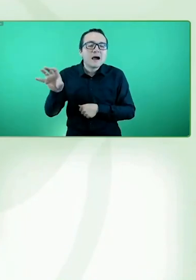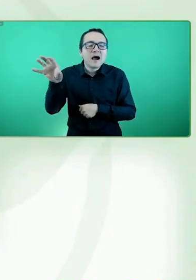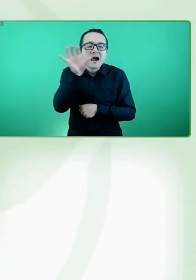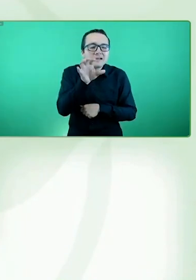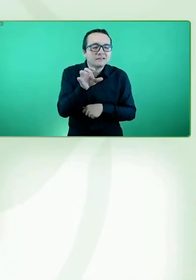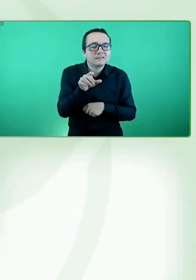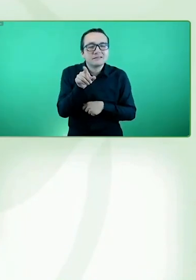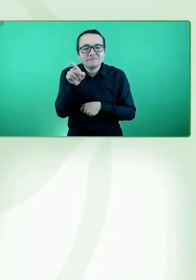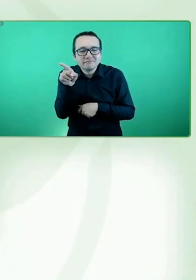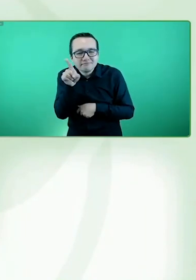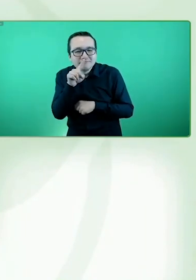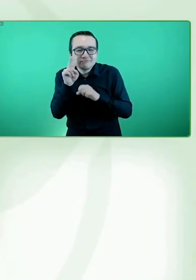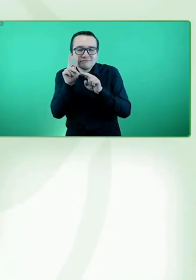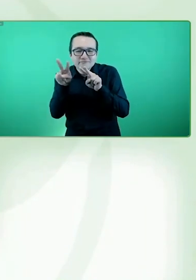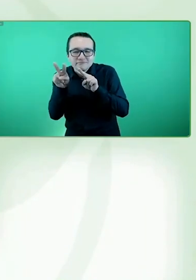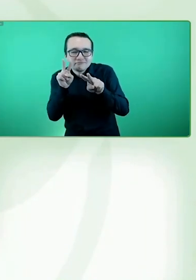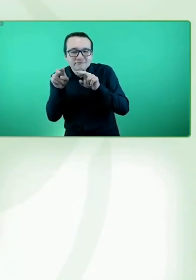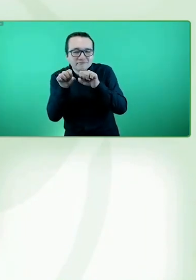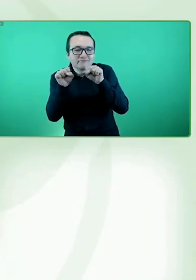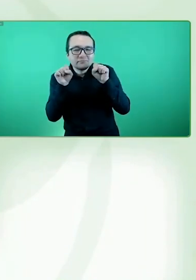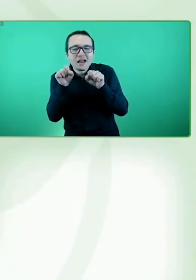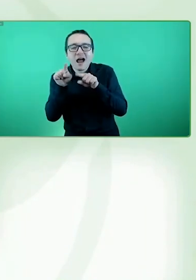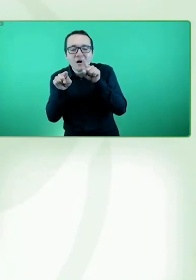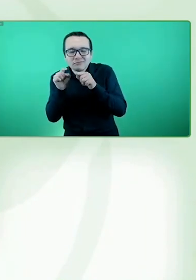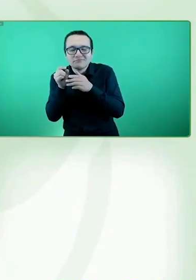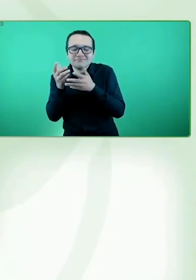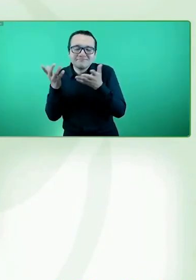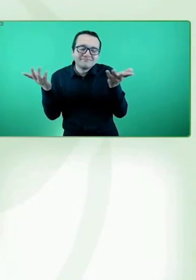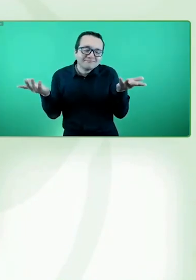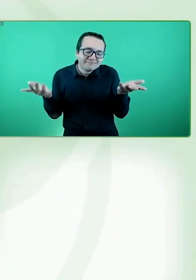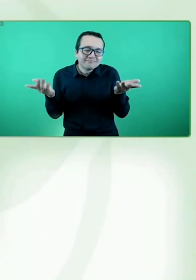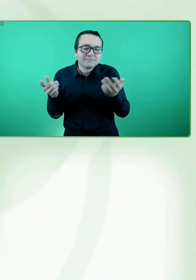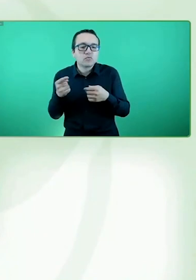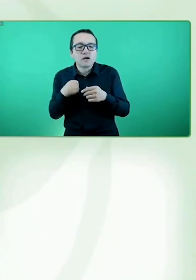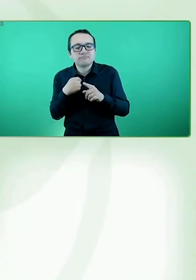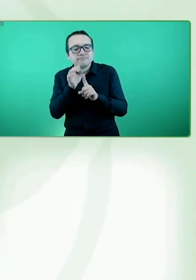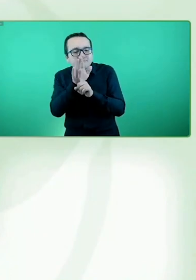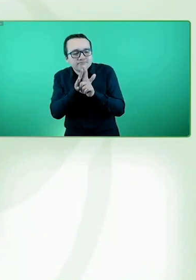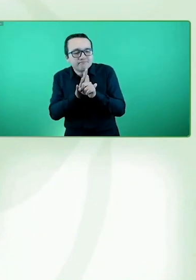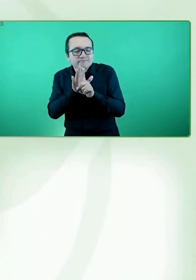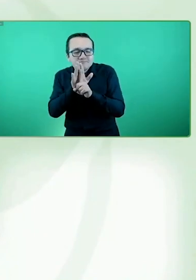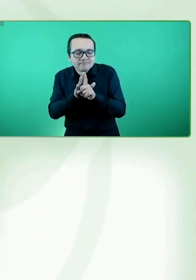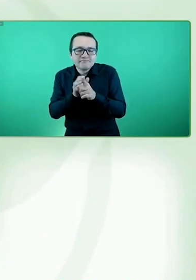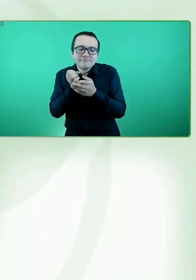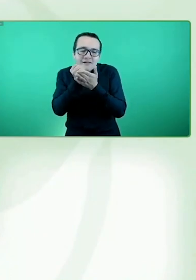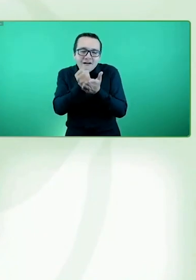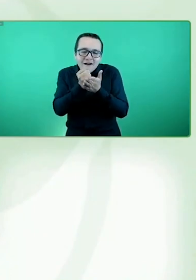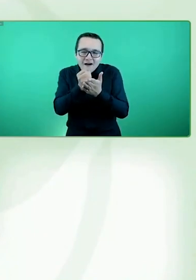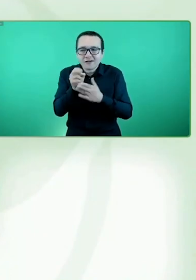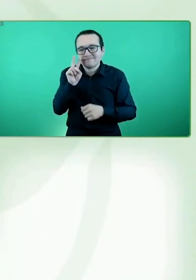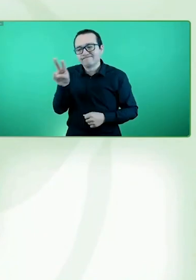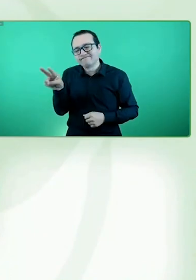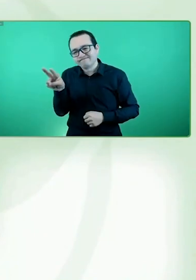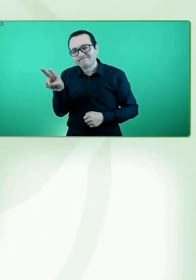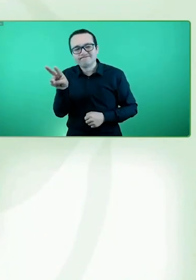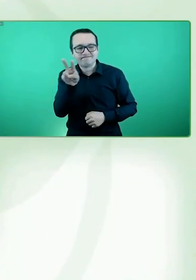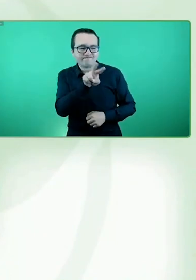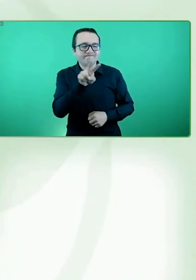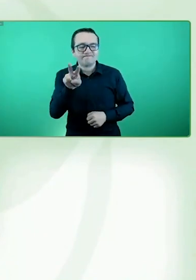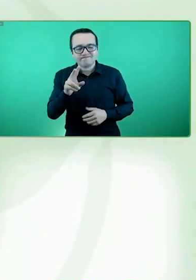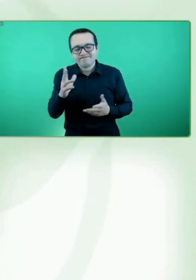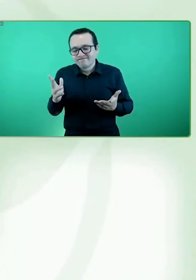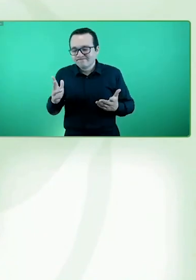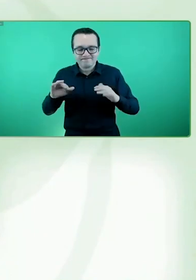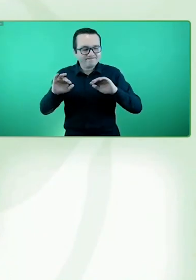ese enfoque todavía asistencial, pero para eso trabajamos, para ir transitando desde ese enfoque